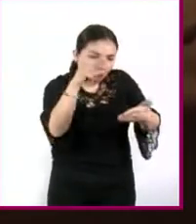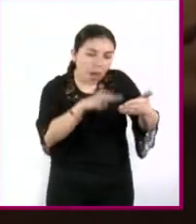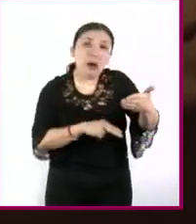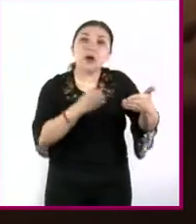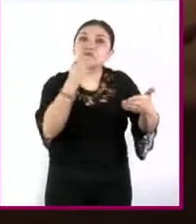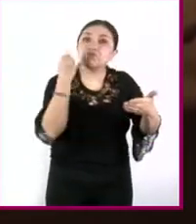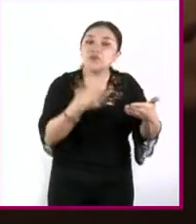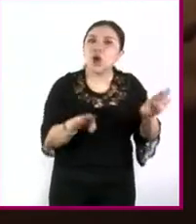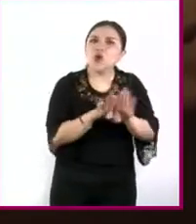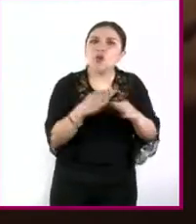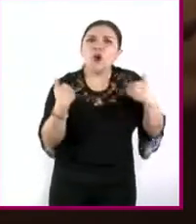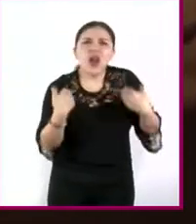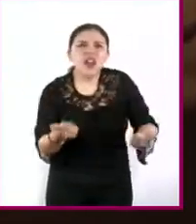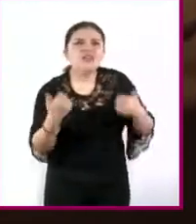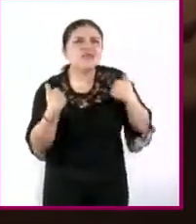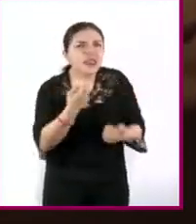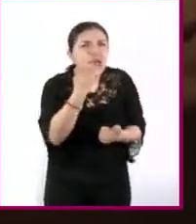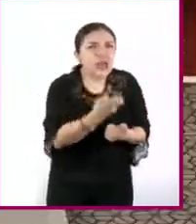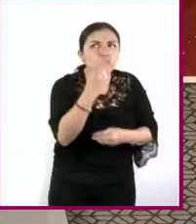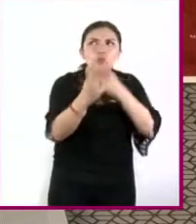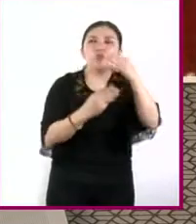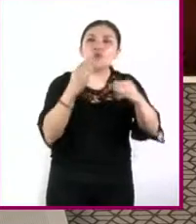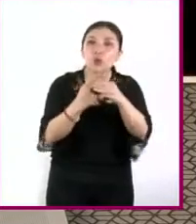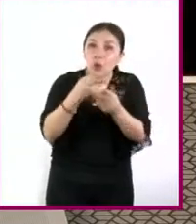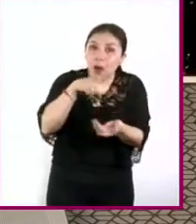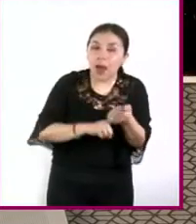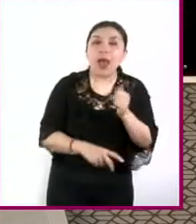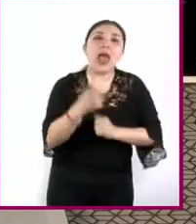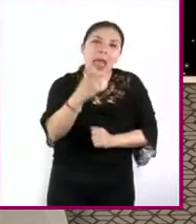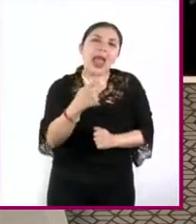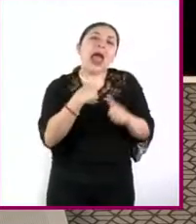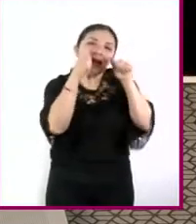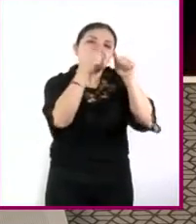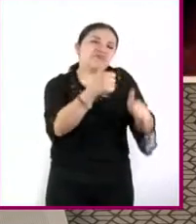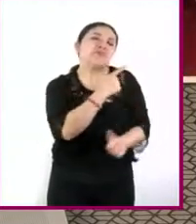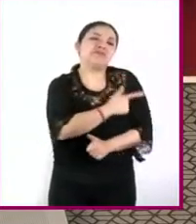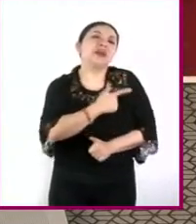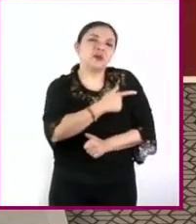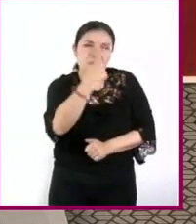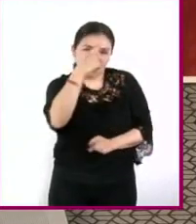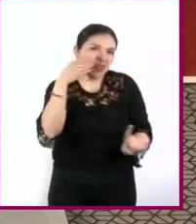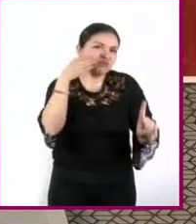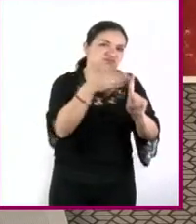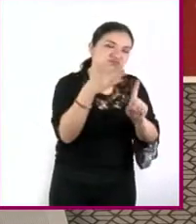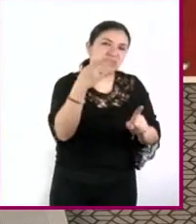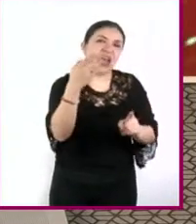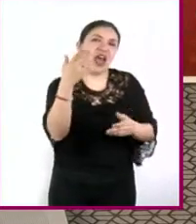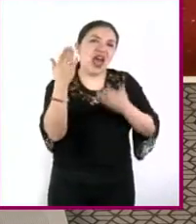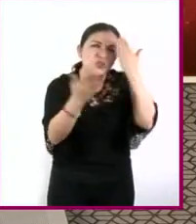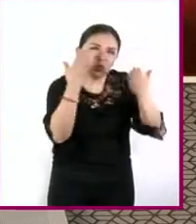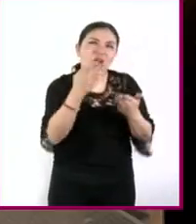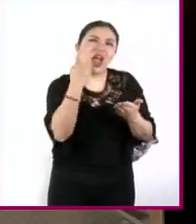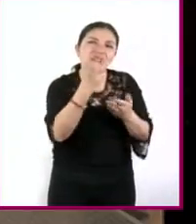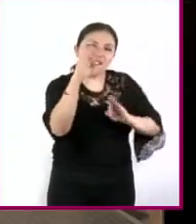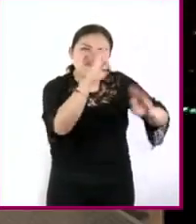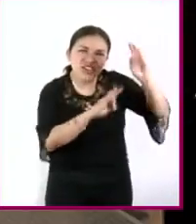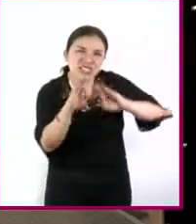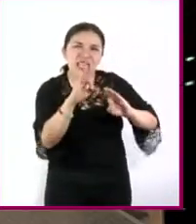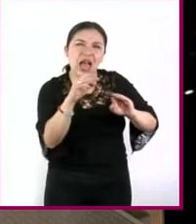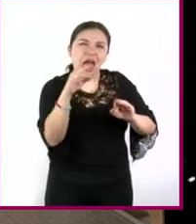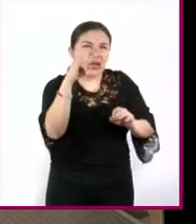podemos comprender la complejidad del del mundo y por eso me dirigí hacia esa área no la física nuclear la física de partículas